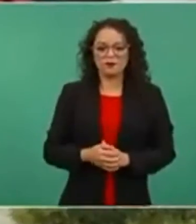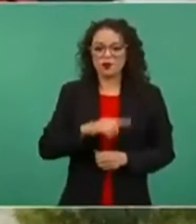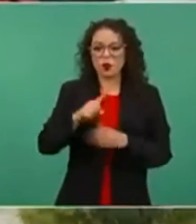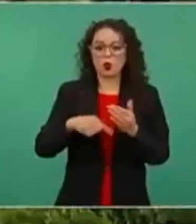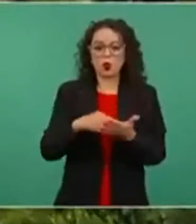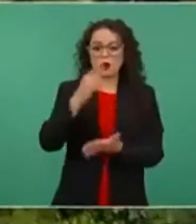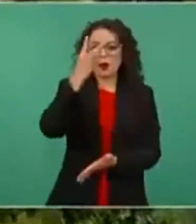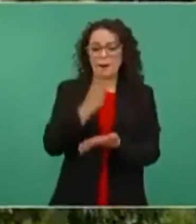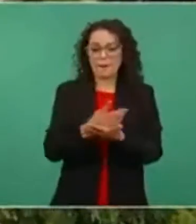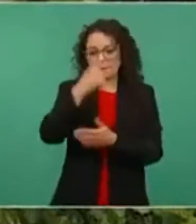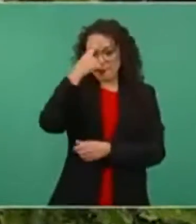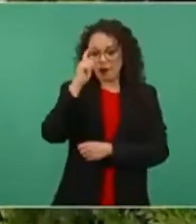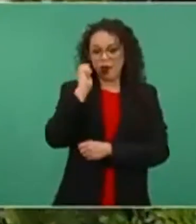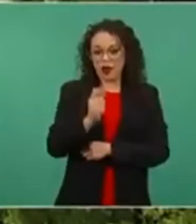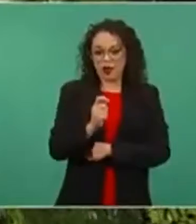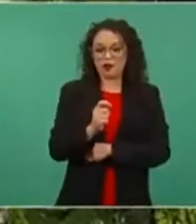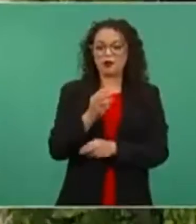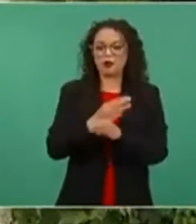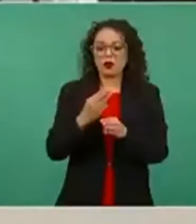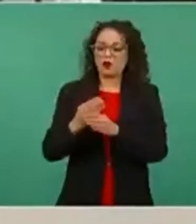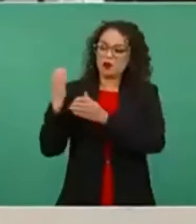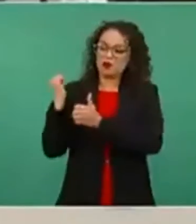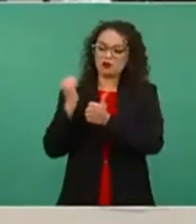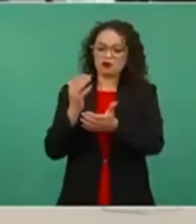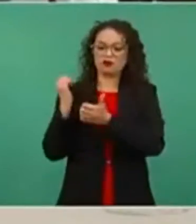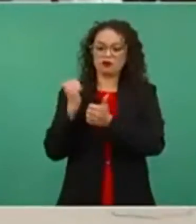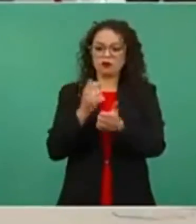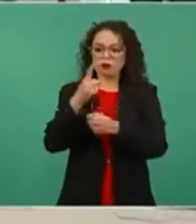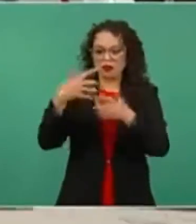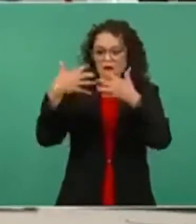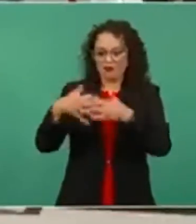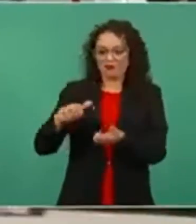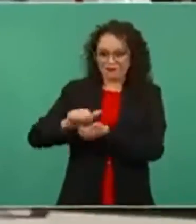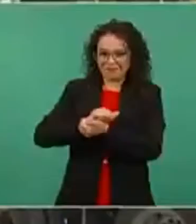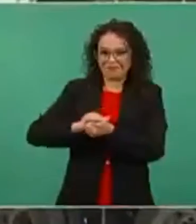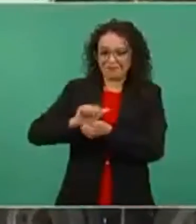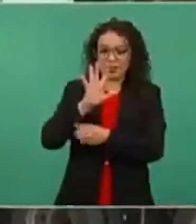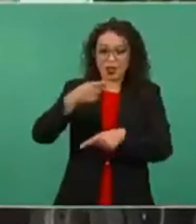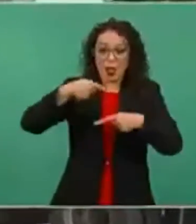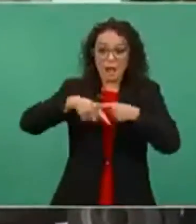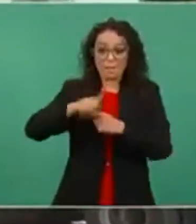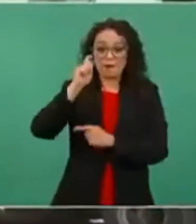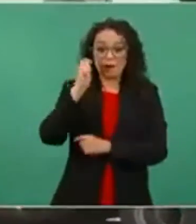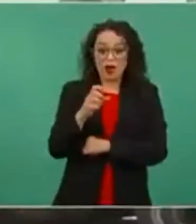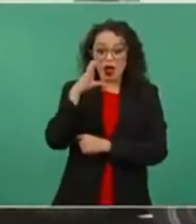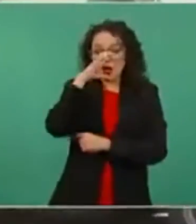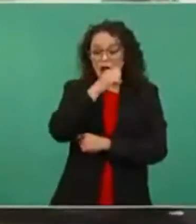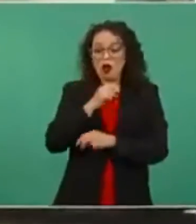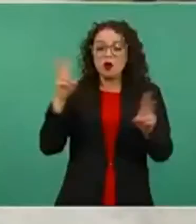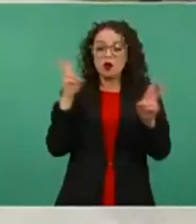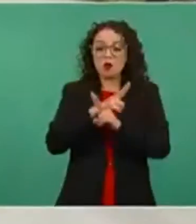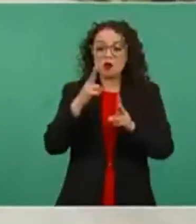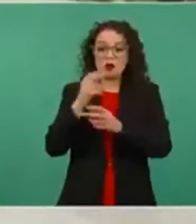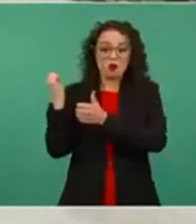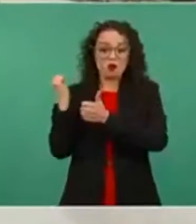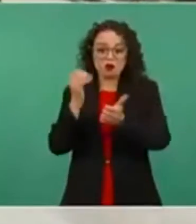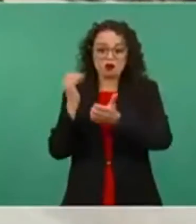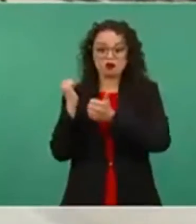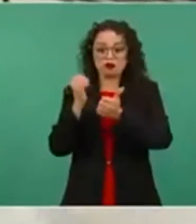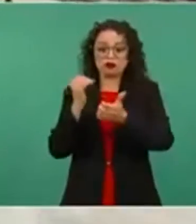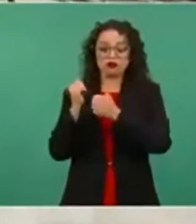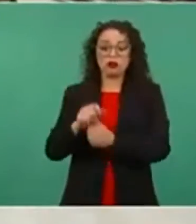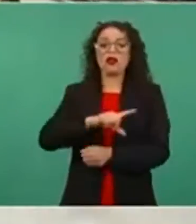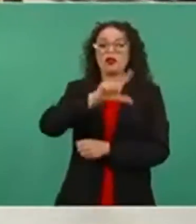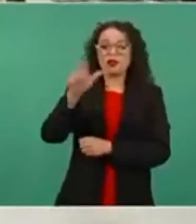exclusiva para la recepción de equipos en el área perimetral de la refinería y ya empezamos a recibir calentadores de aire de fuego directo y knockouts que